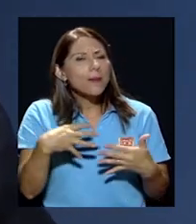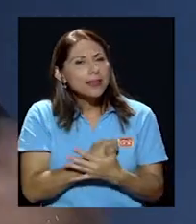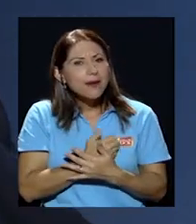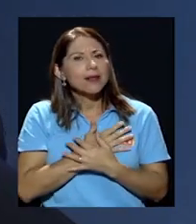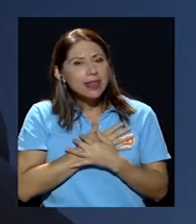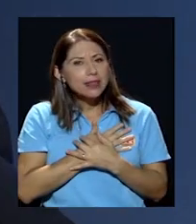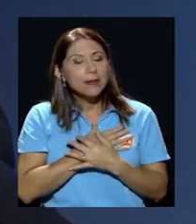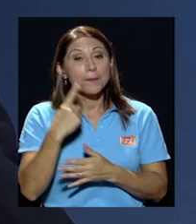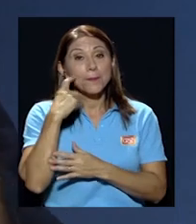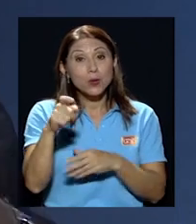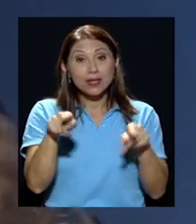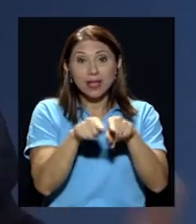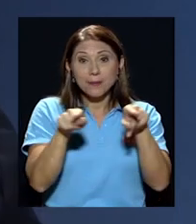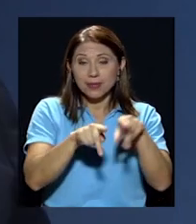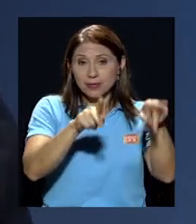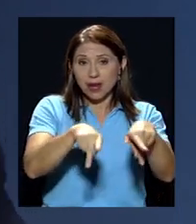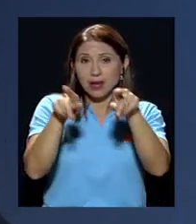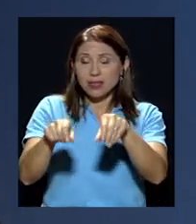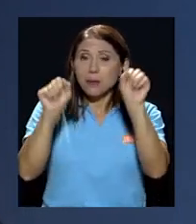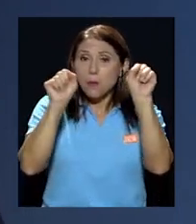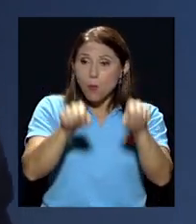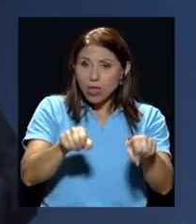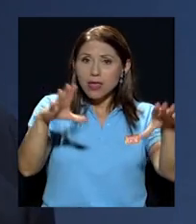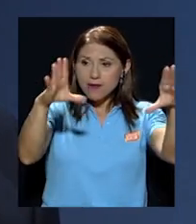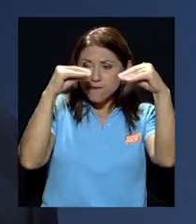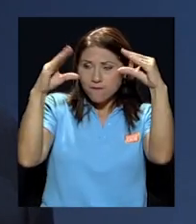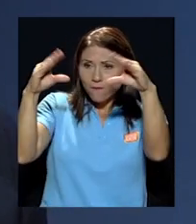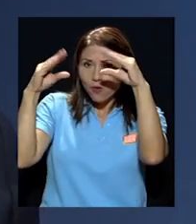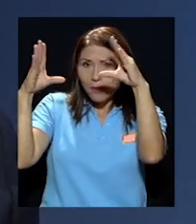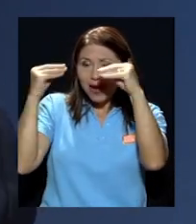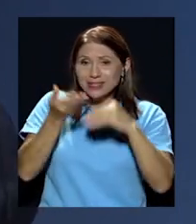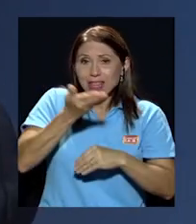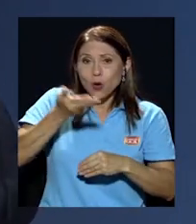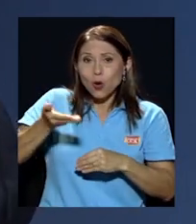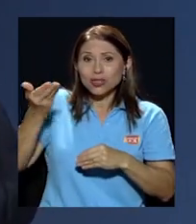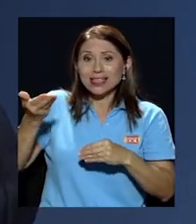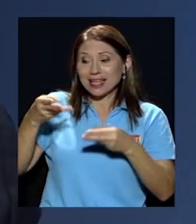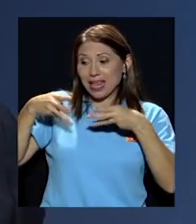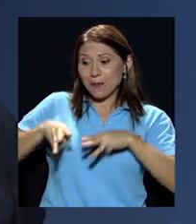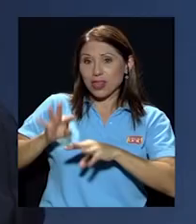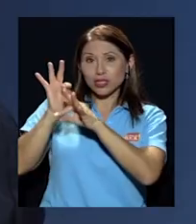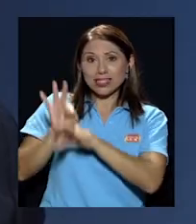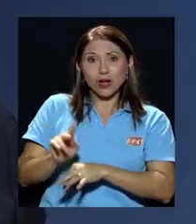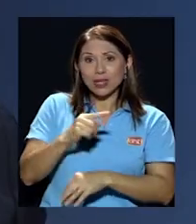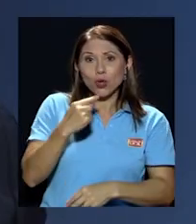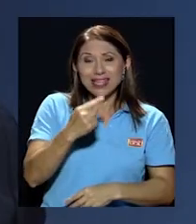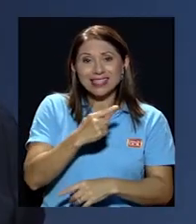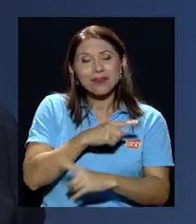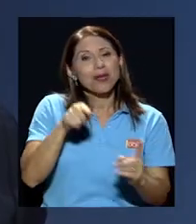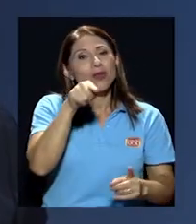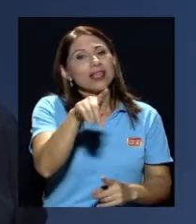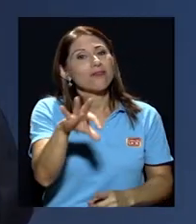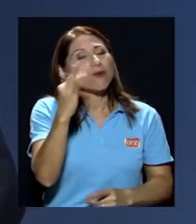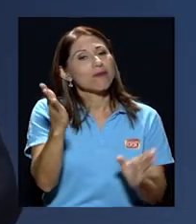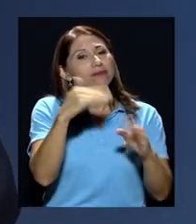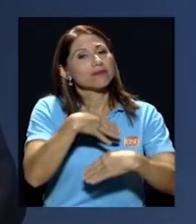también la gente puede informarse de cosas que esos medios tradicionales no dicen han ido perdiendo credibilidad eso a